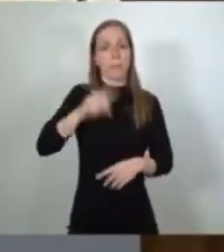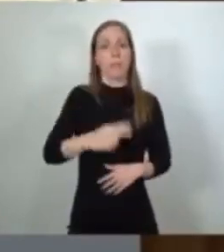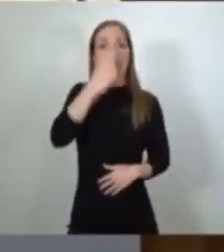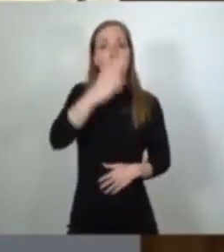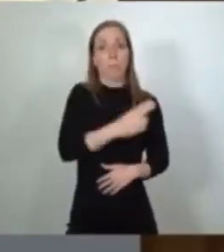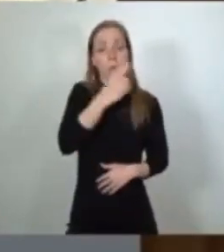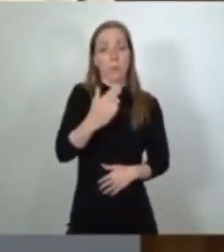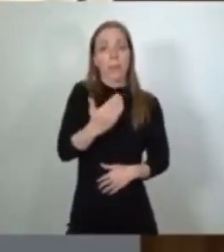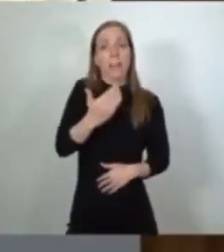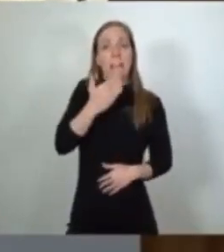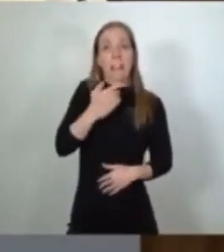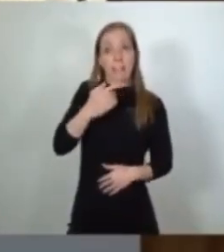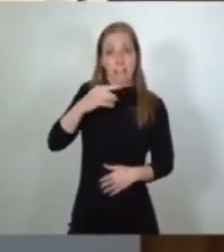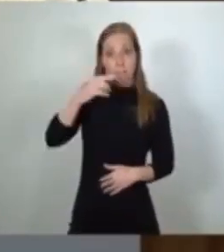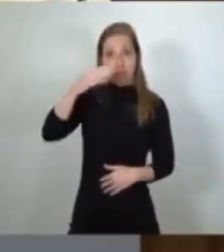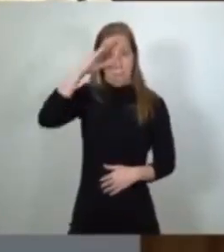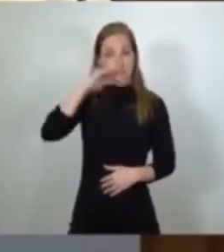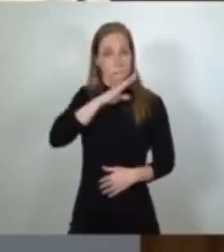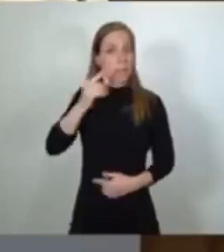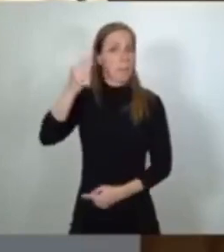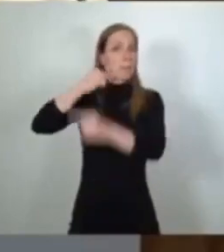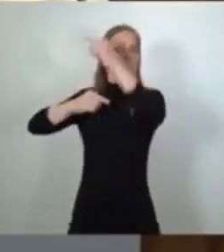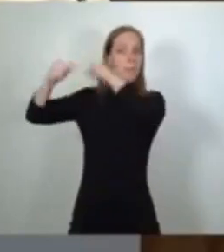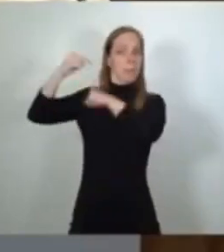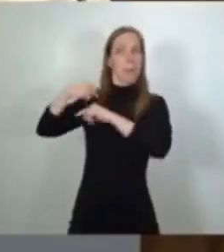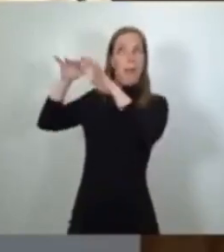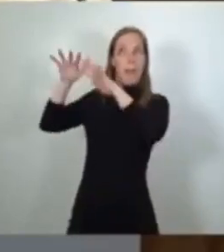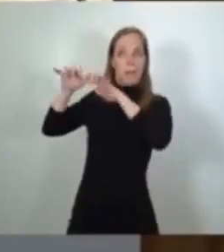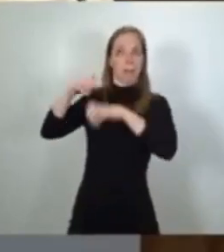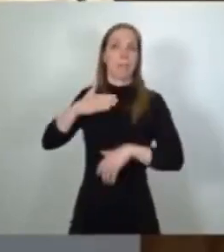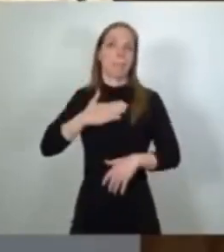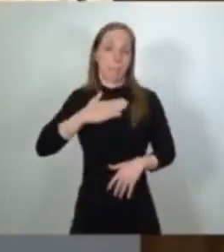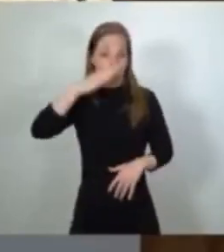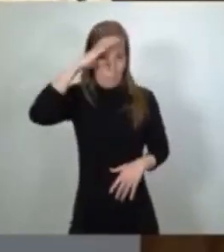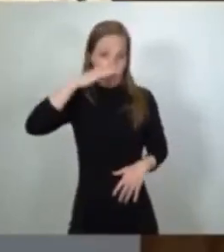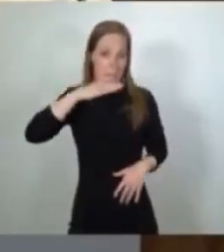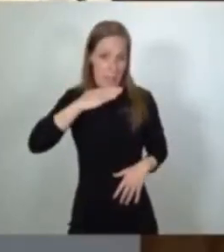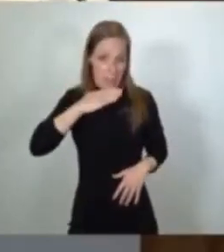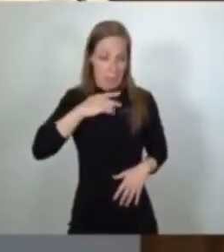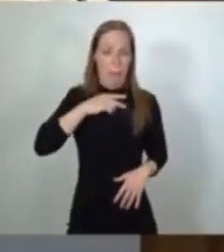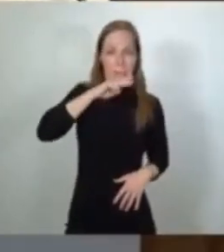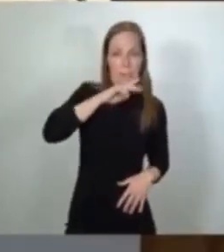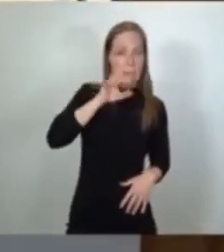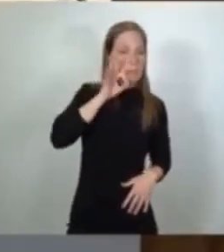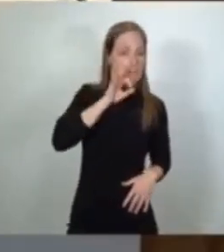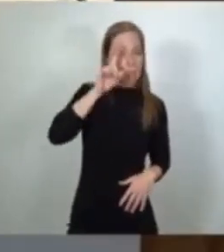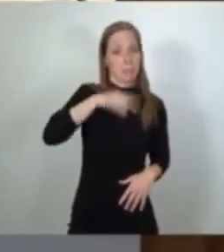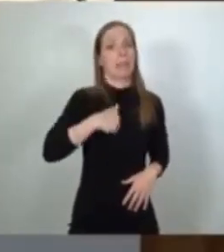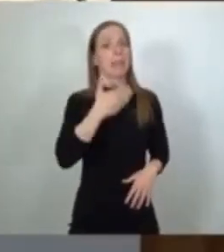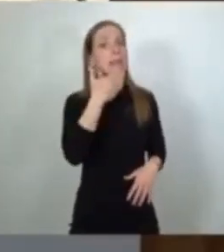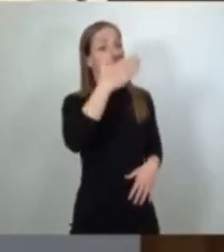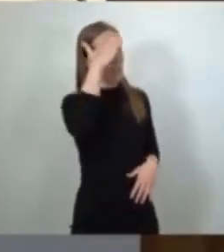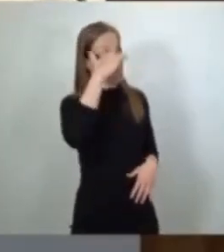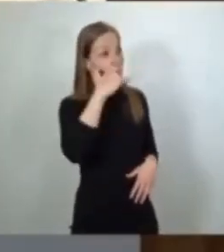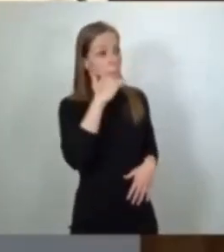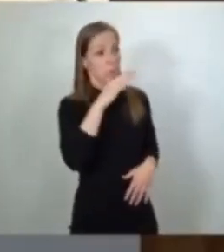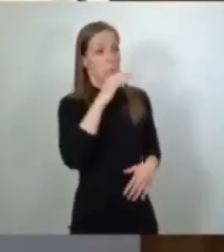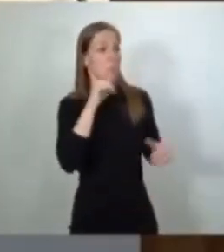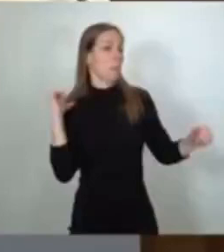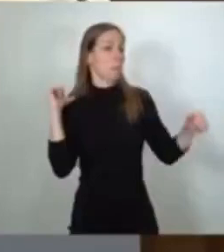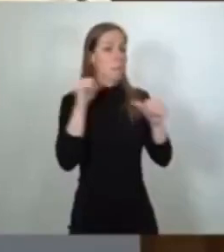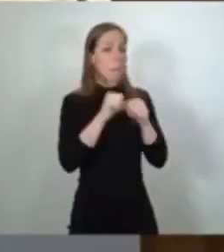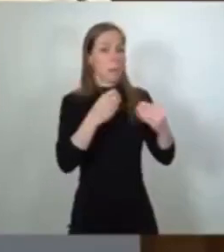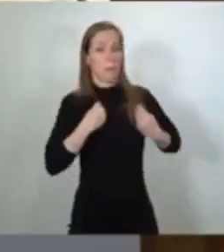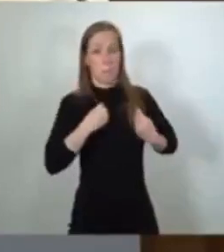madres y de nuestros padres. De mi padre, meu pai, gracias, papá, por las lecciones de